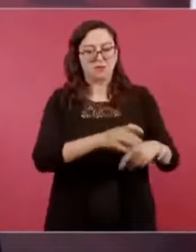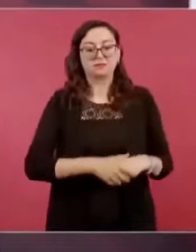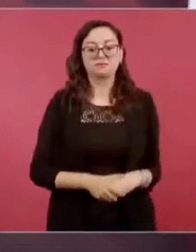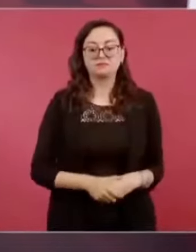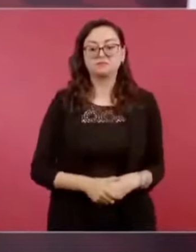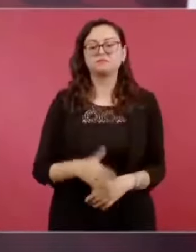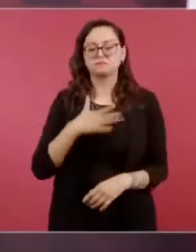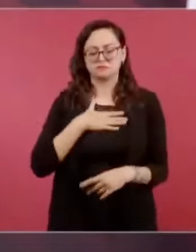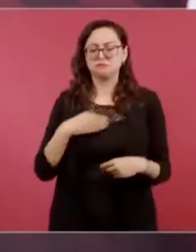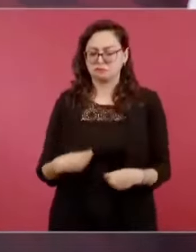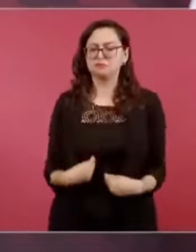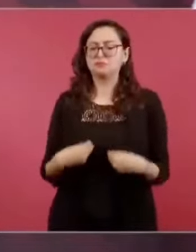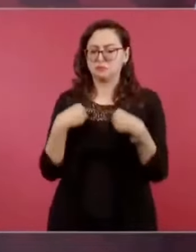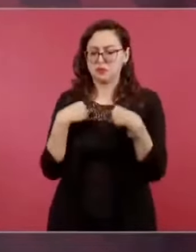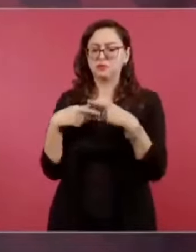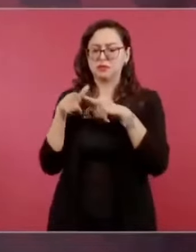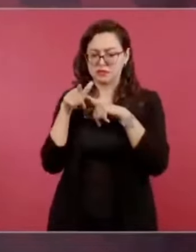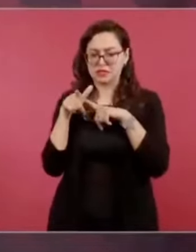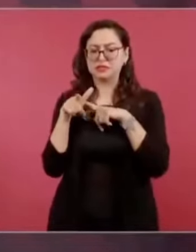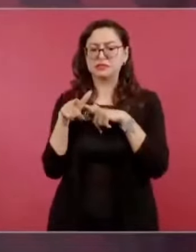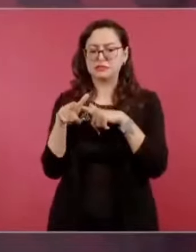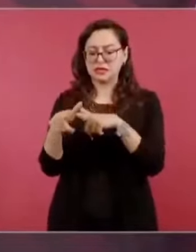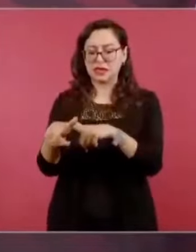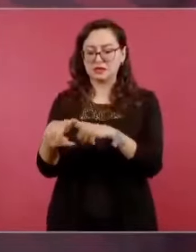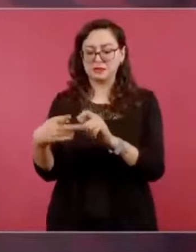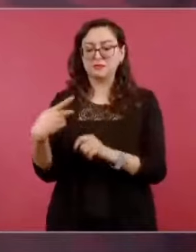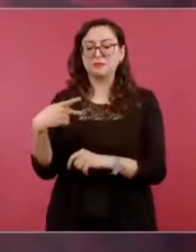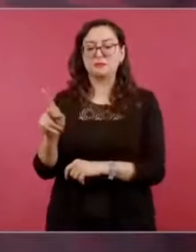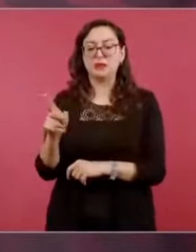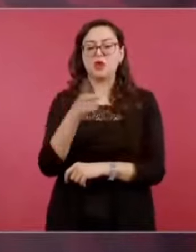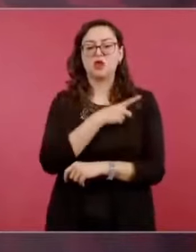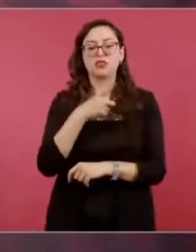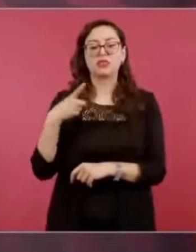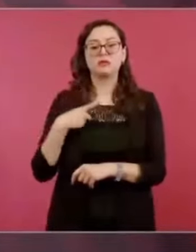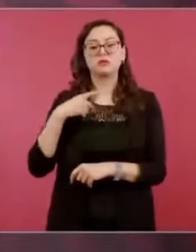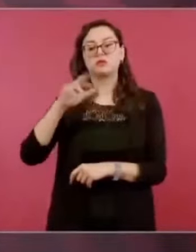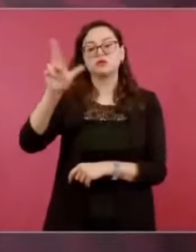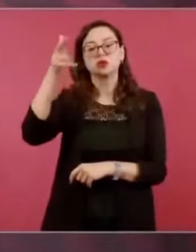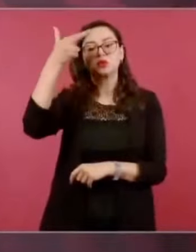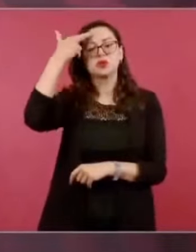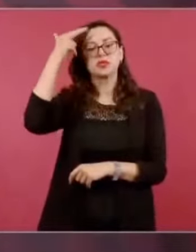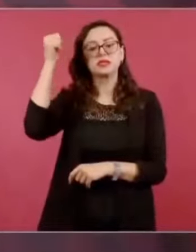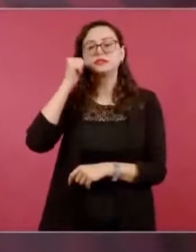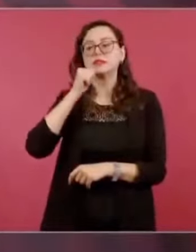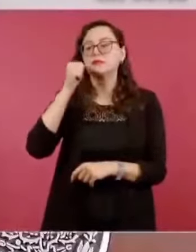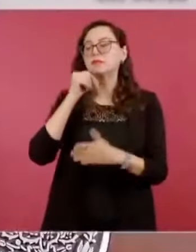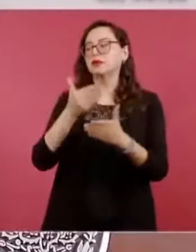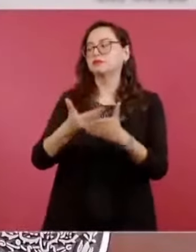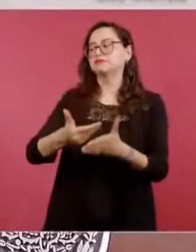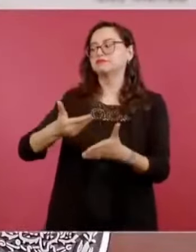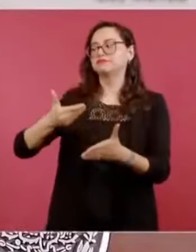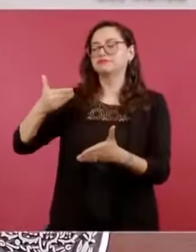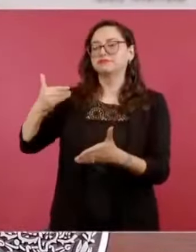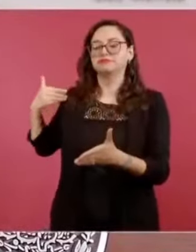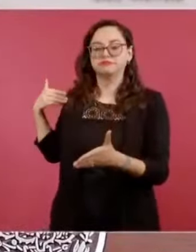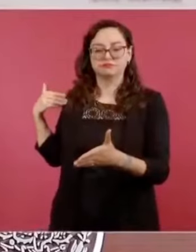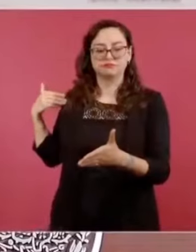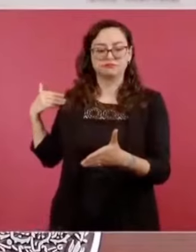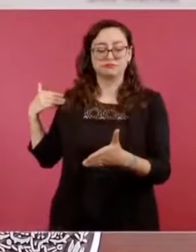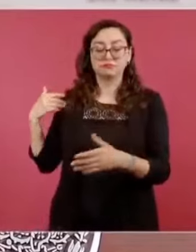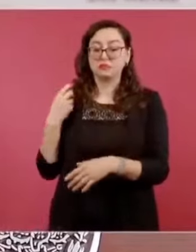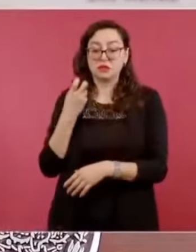reiterar acerca del pasado. Este es el último libro ya, en política,